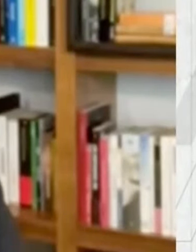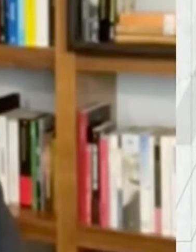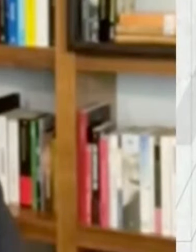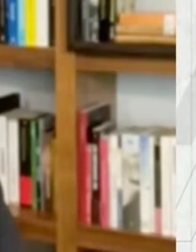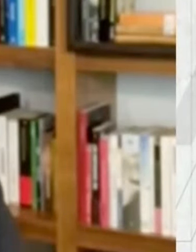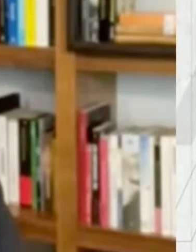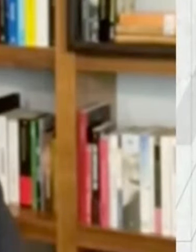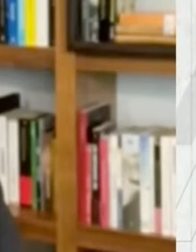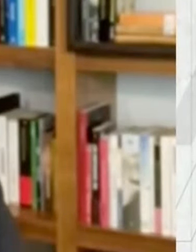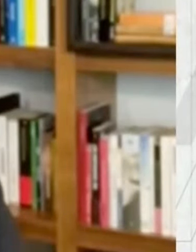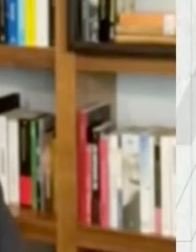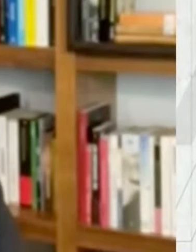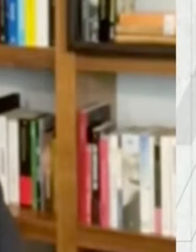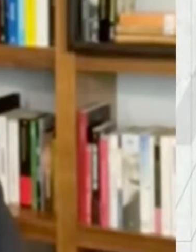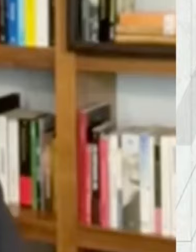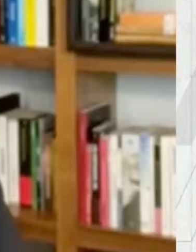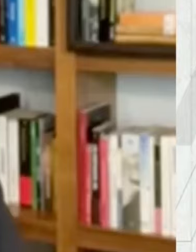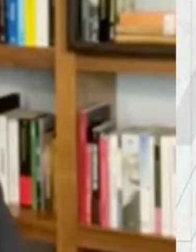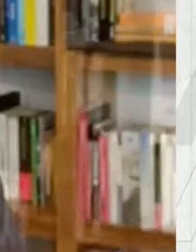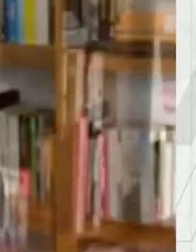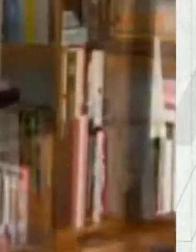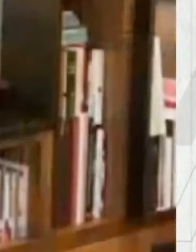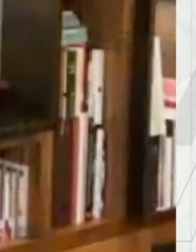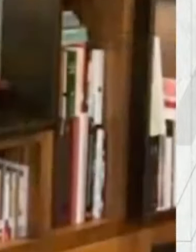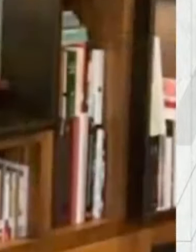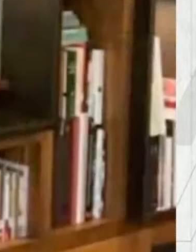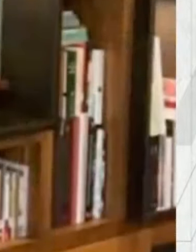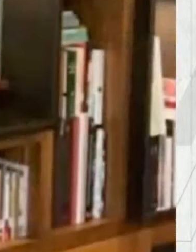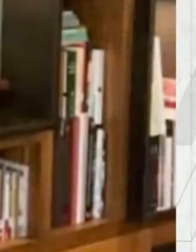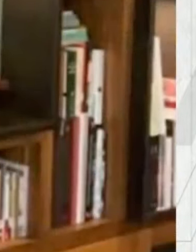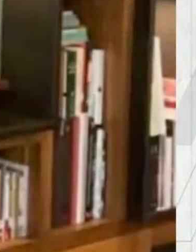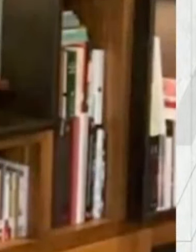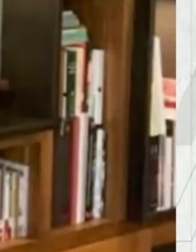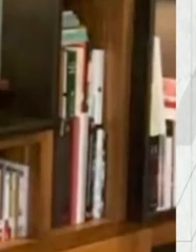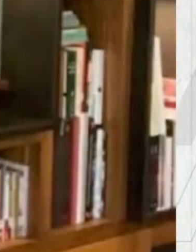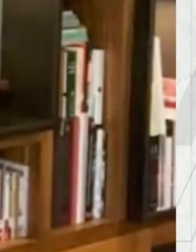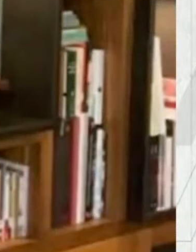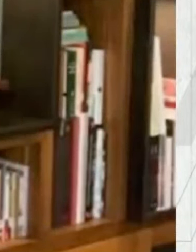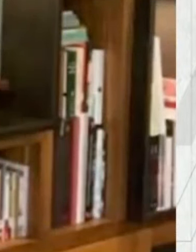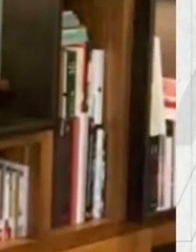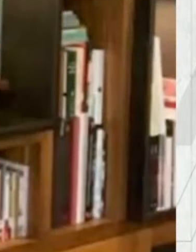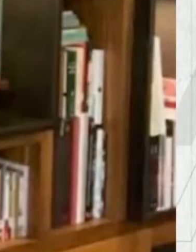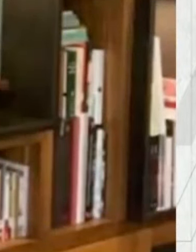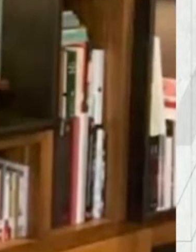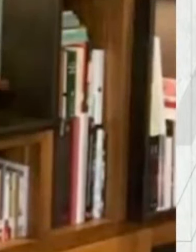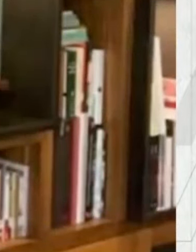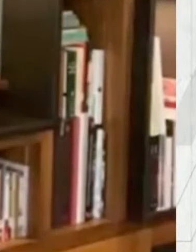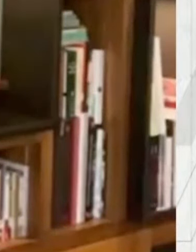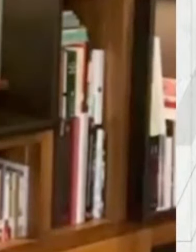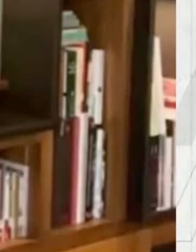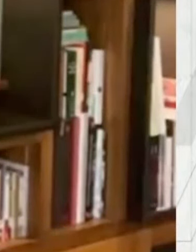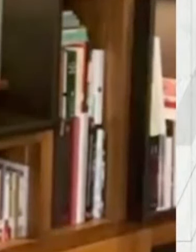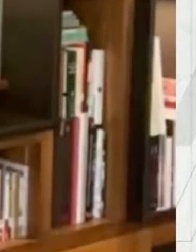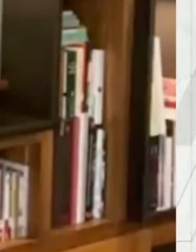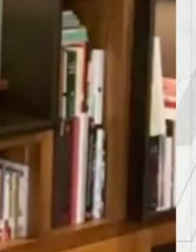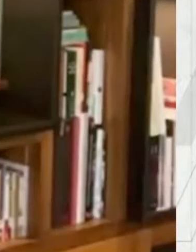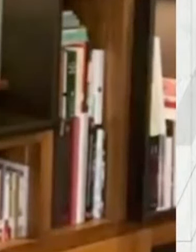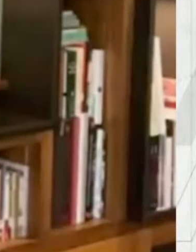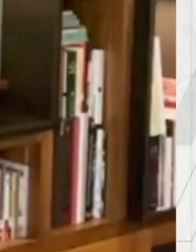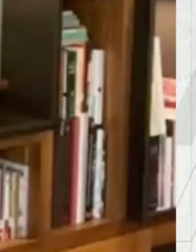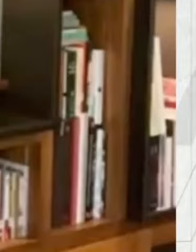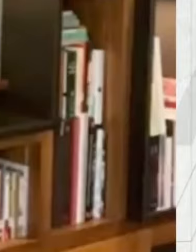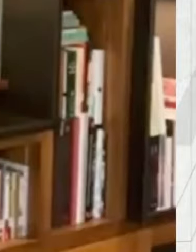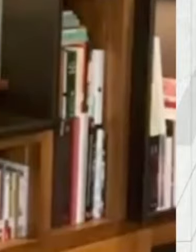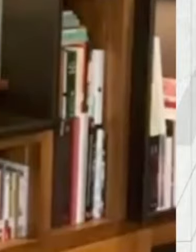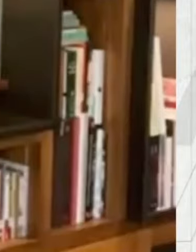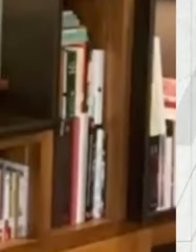del gobierno, no, no es así. Esto es, pues, el interbancario, 16.35. En los